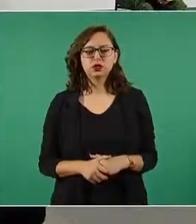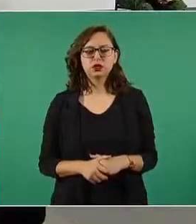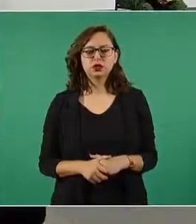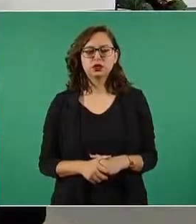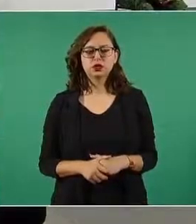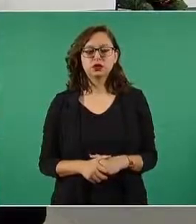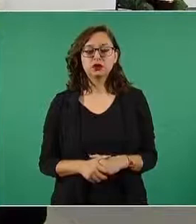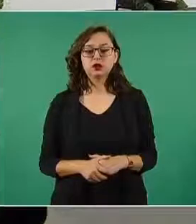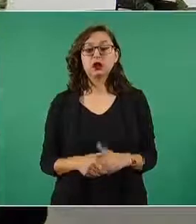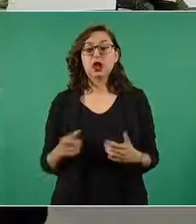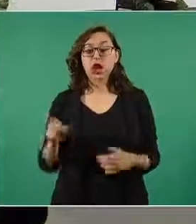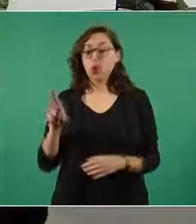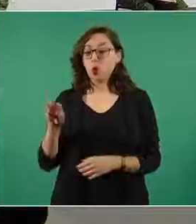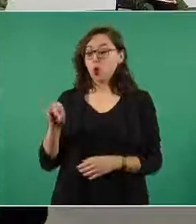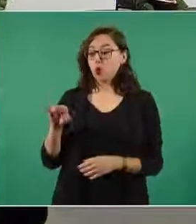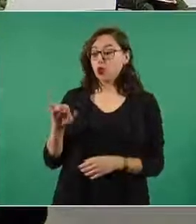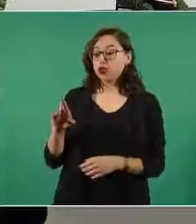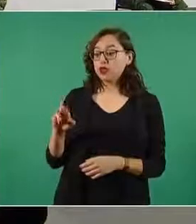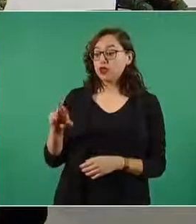que los hacen firmar